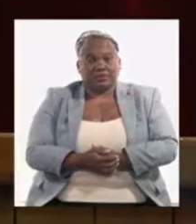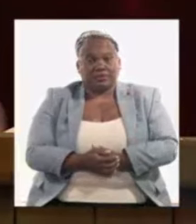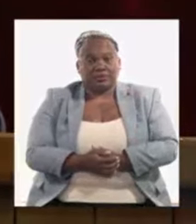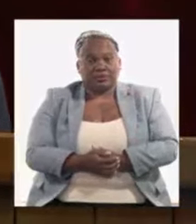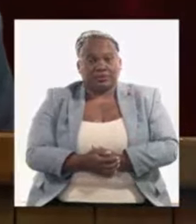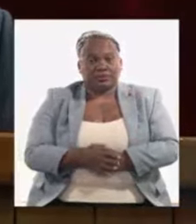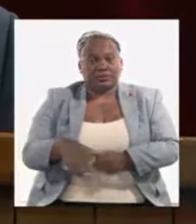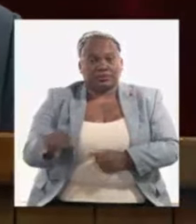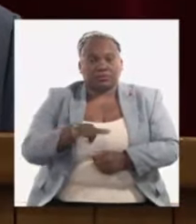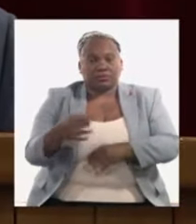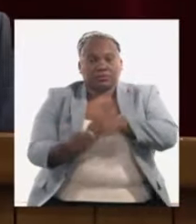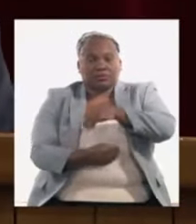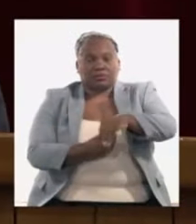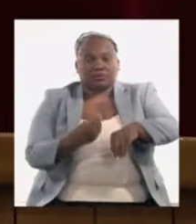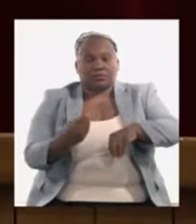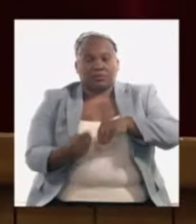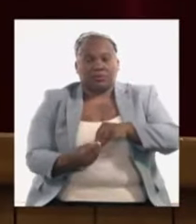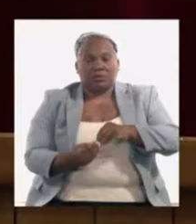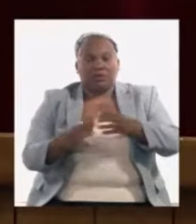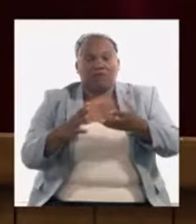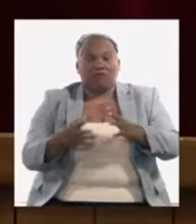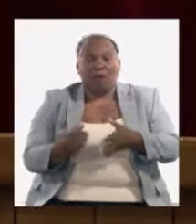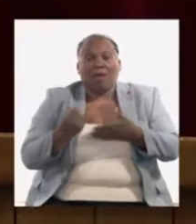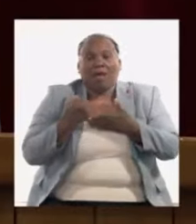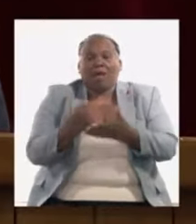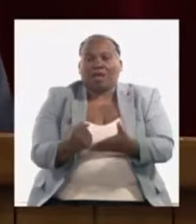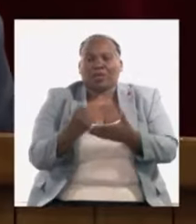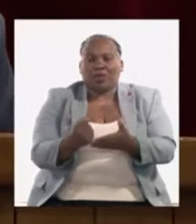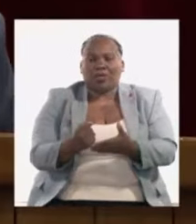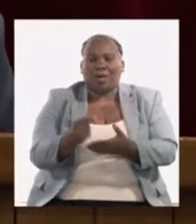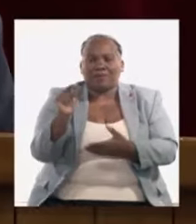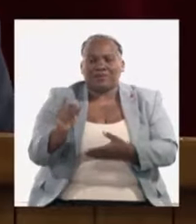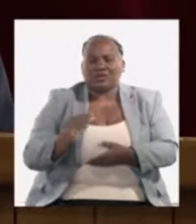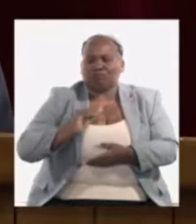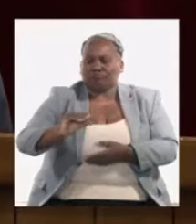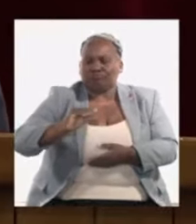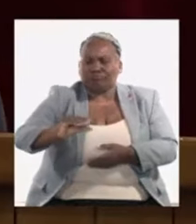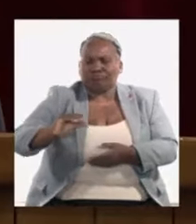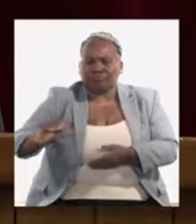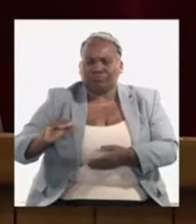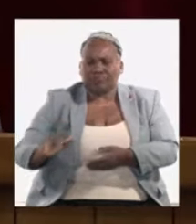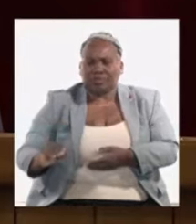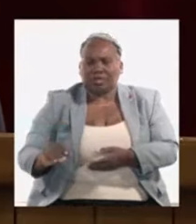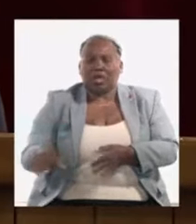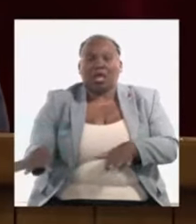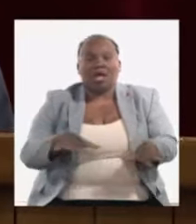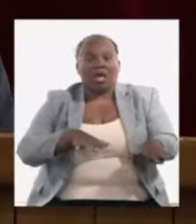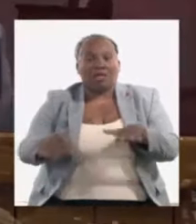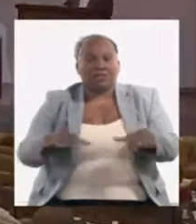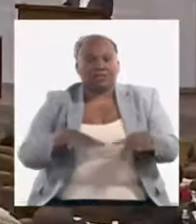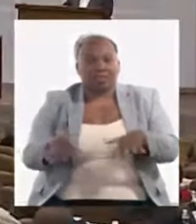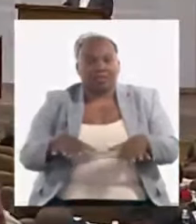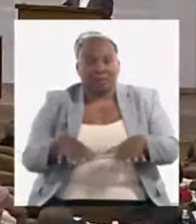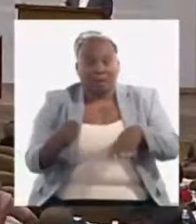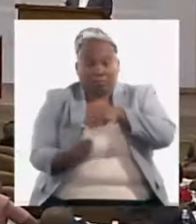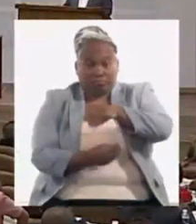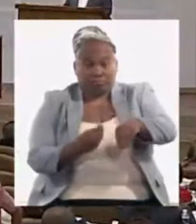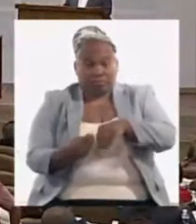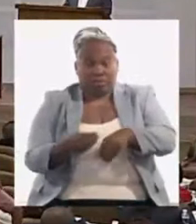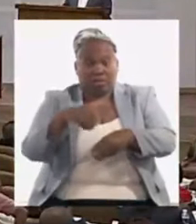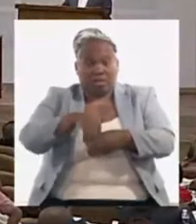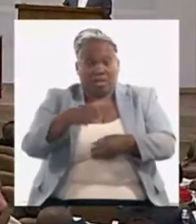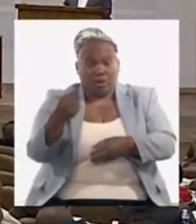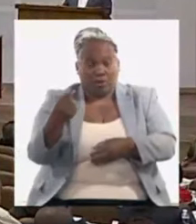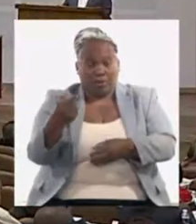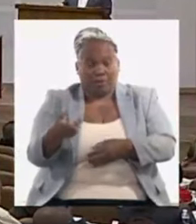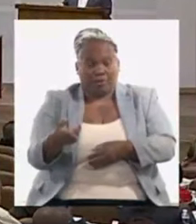también la transformación de esquemas de subsidio producto de subsidio a persona reactivar el mercado cambiario y su papel en la economía recuerden que aquí mismo en esta